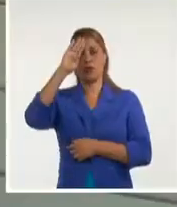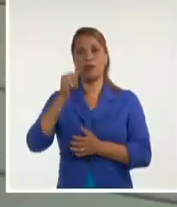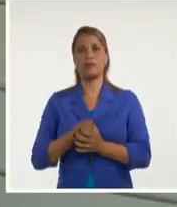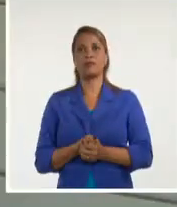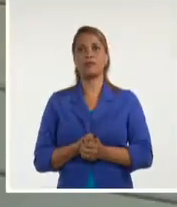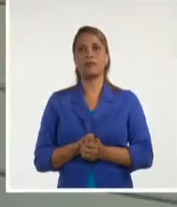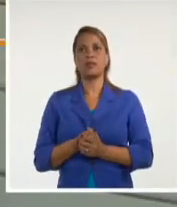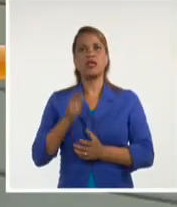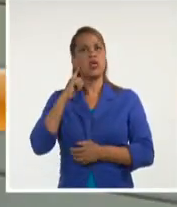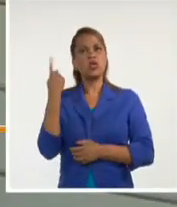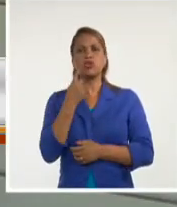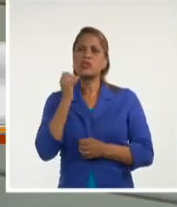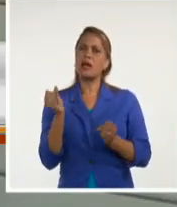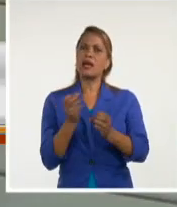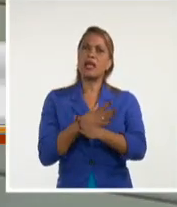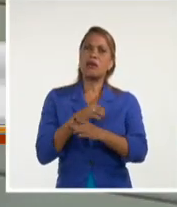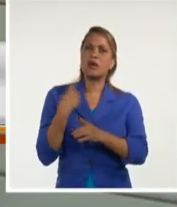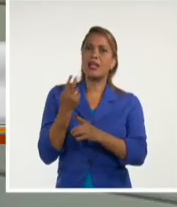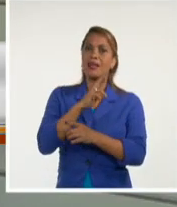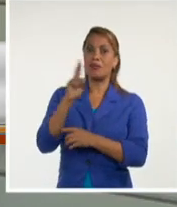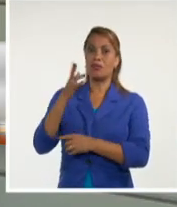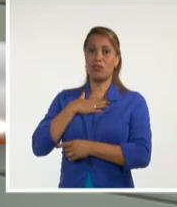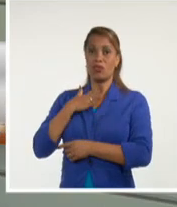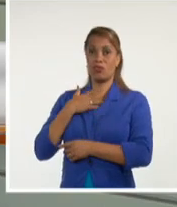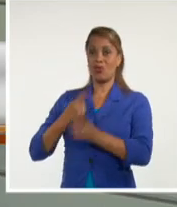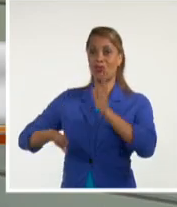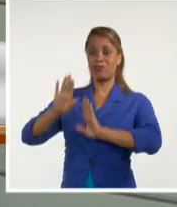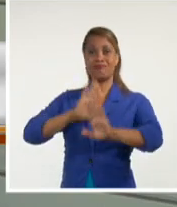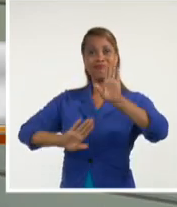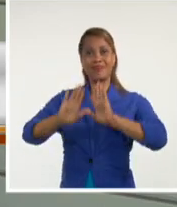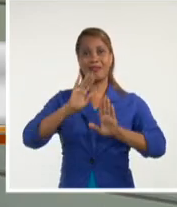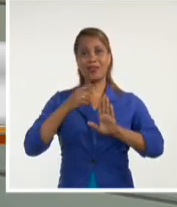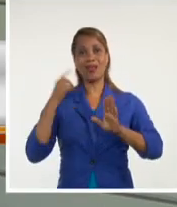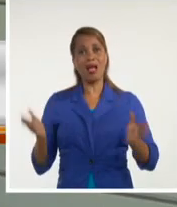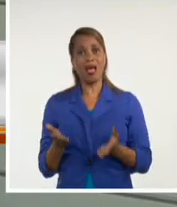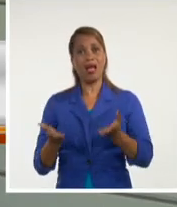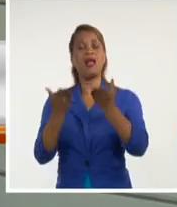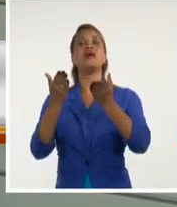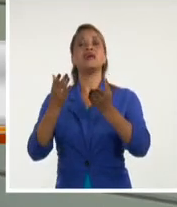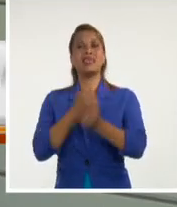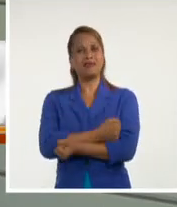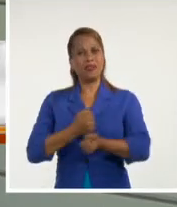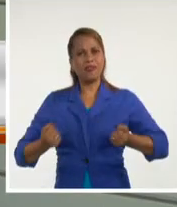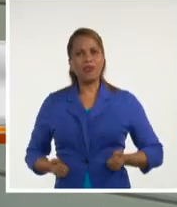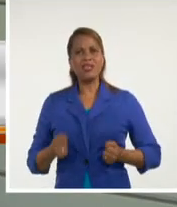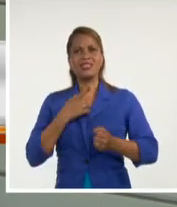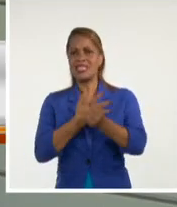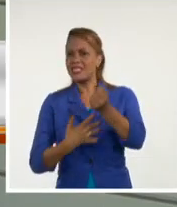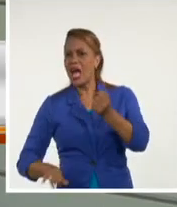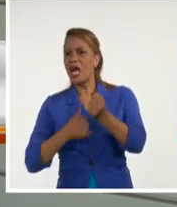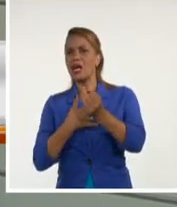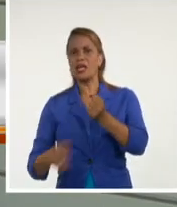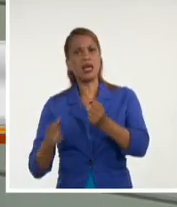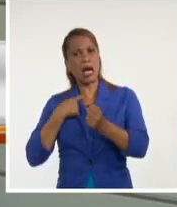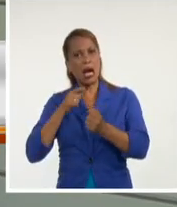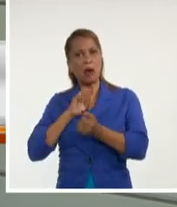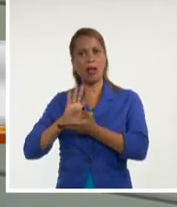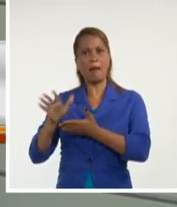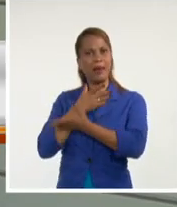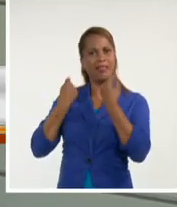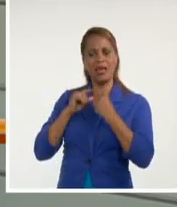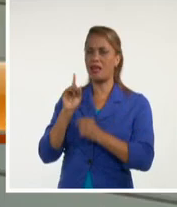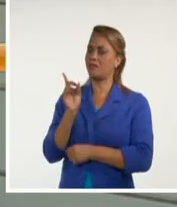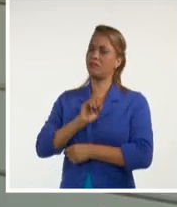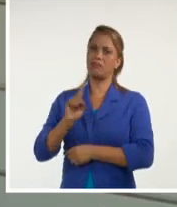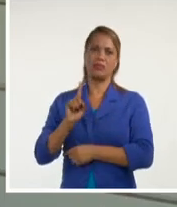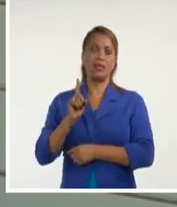tener claro y tener que estar conscientes de esta revolución que tanto esfuerzo nos ha costado construir y que tanta sangre se derramó por ella, hoy no la podemos dejar perder. Que